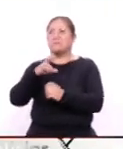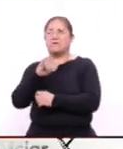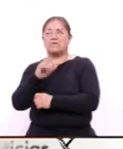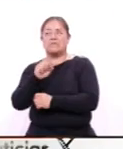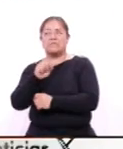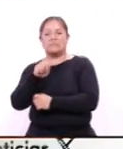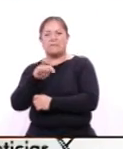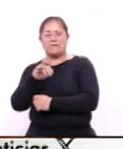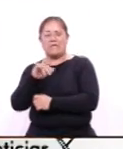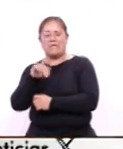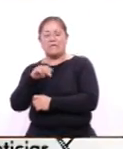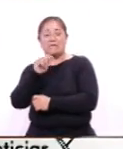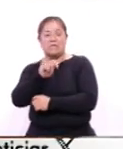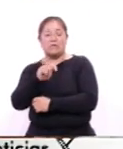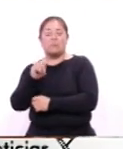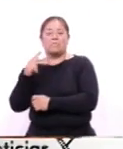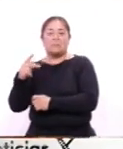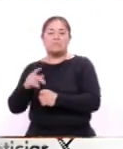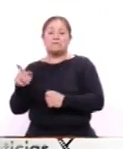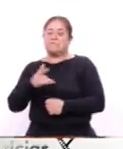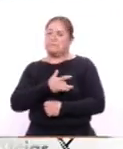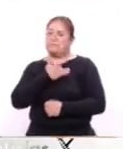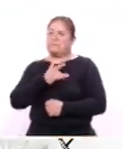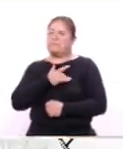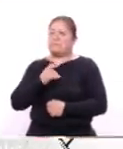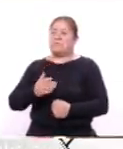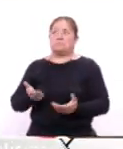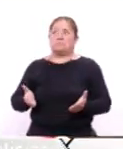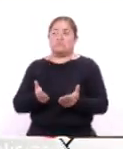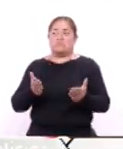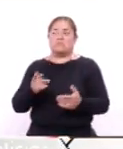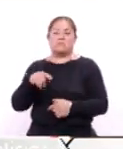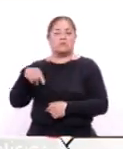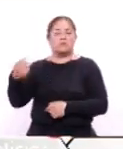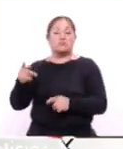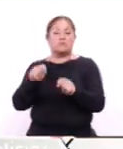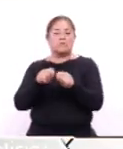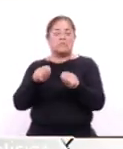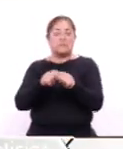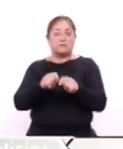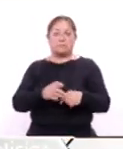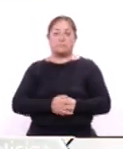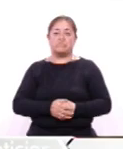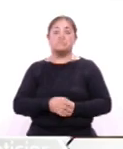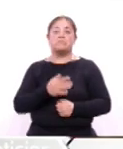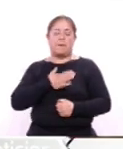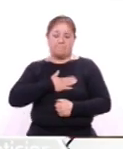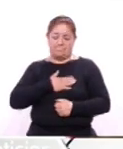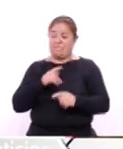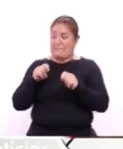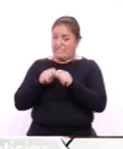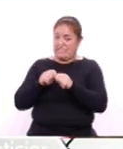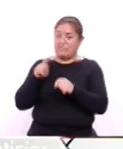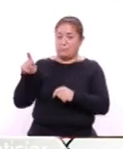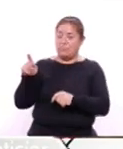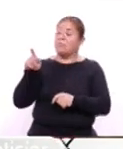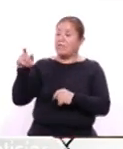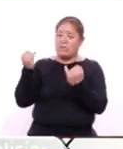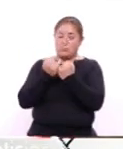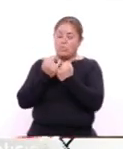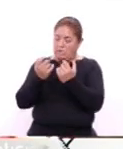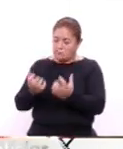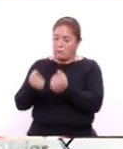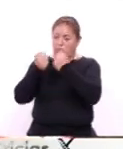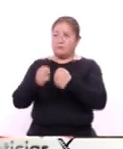Teco Pacho quien se sintió motivado por su tío yo por parte yo de un familiar un tío específicamente él también es socorrista